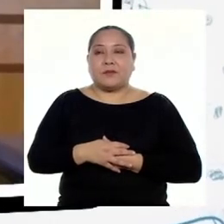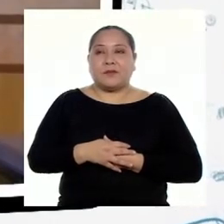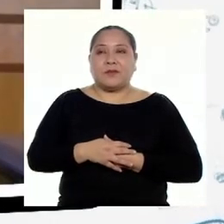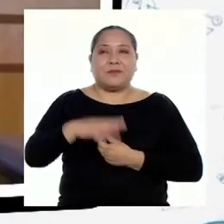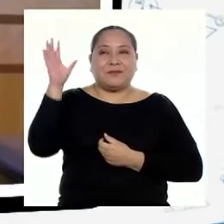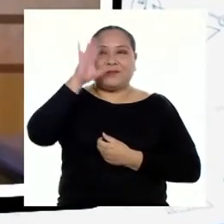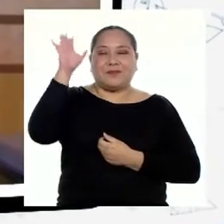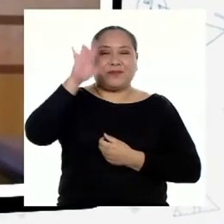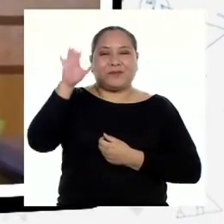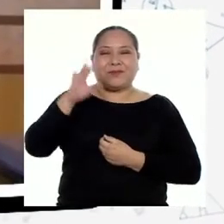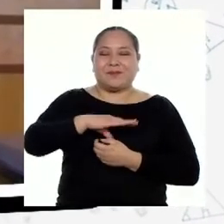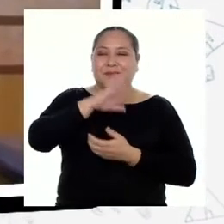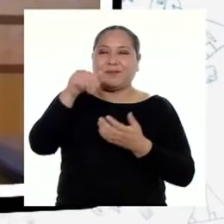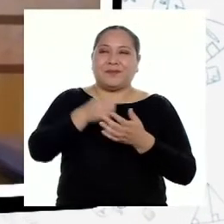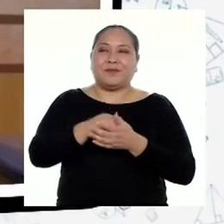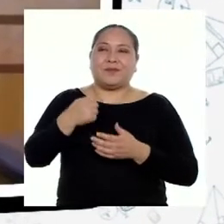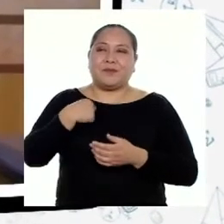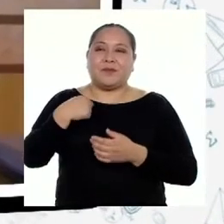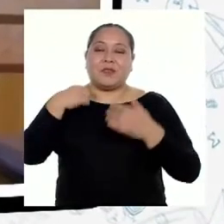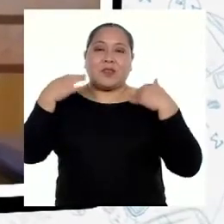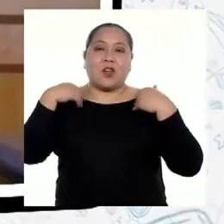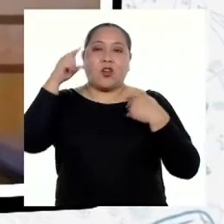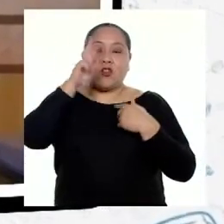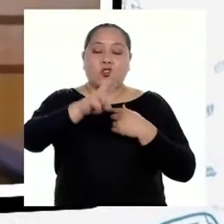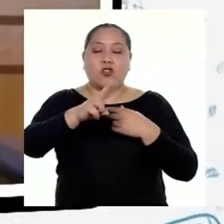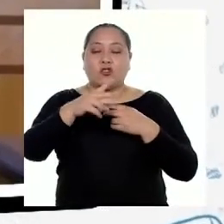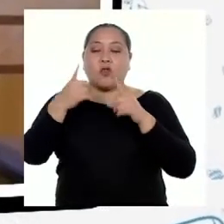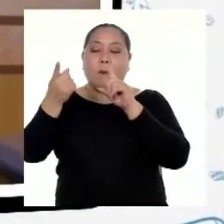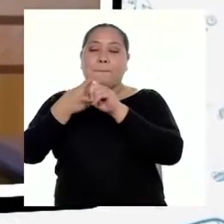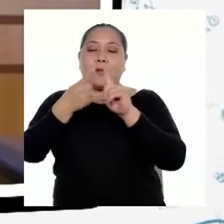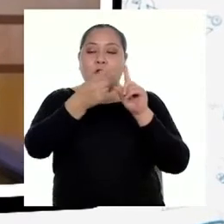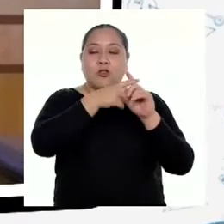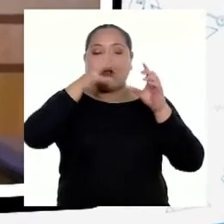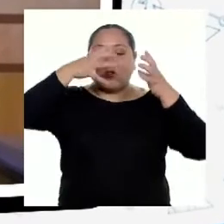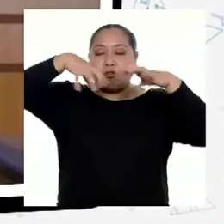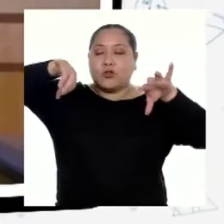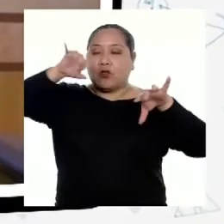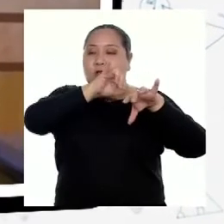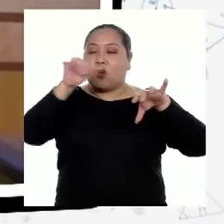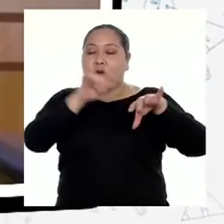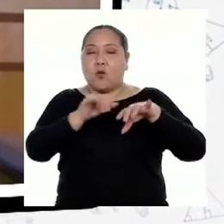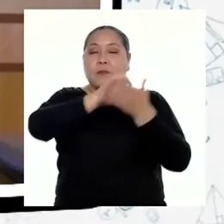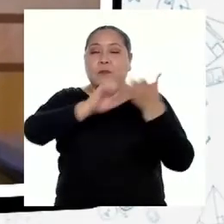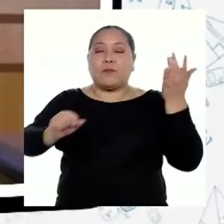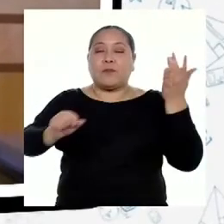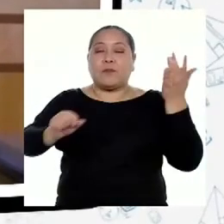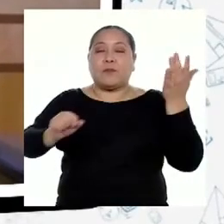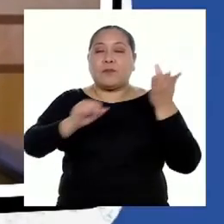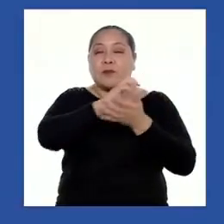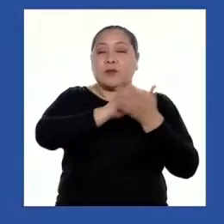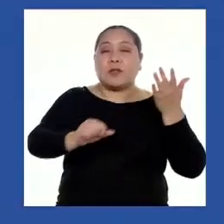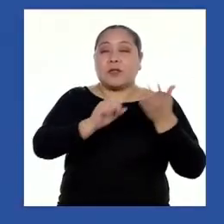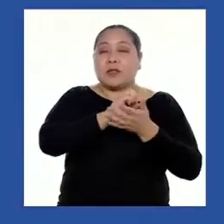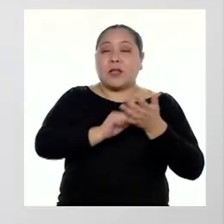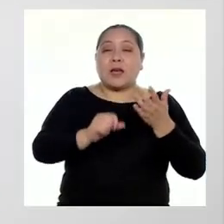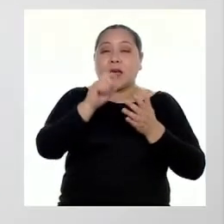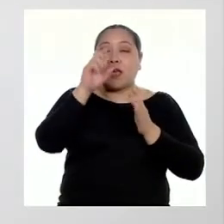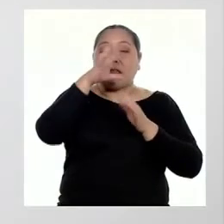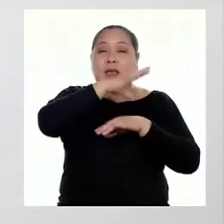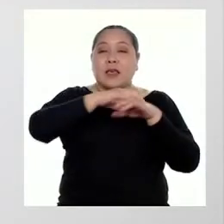Hola a todos. Si tengo dos productos con el mismo porcentaje de descuento, ¿costará lo mismo?